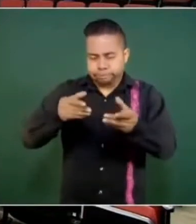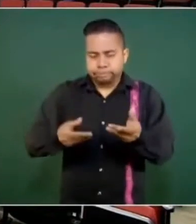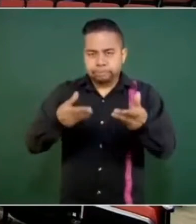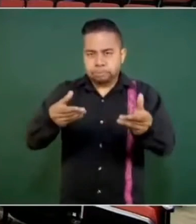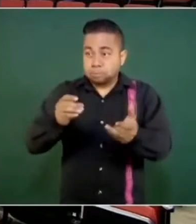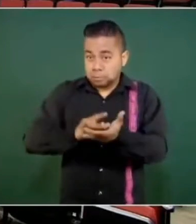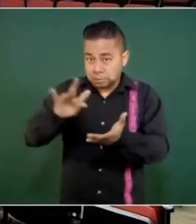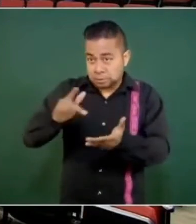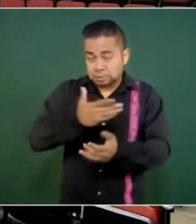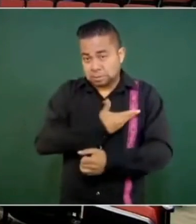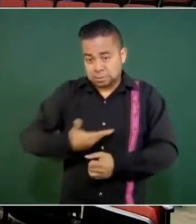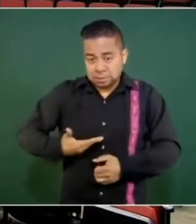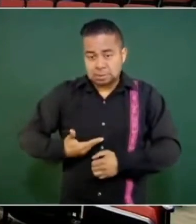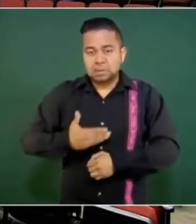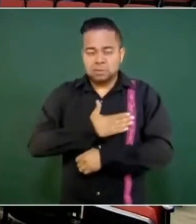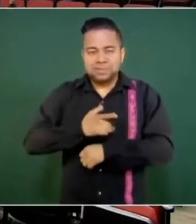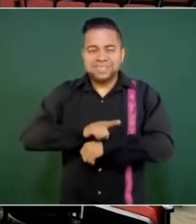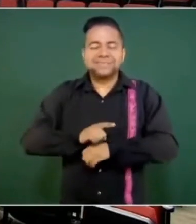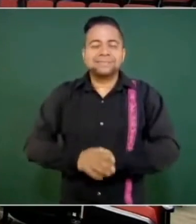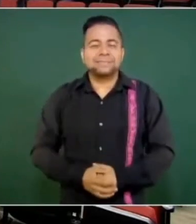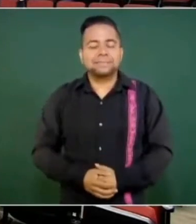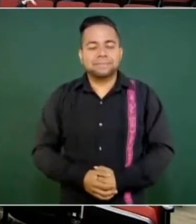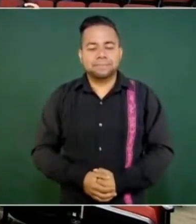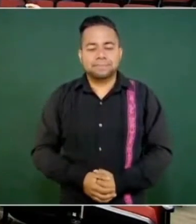Muchas gracias, señor presidente. Buenos días. Gracias.